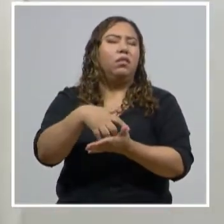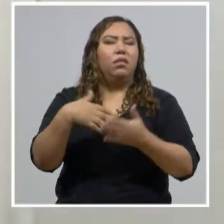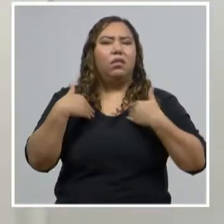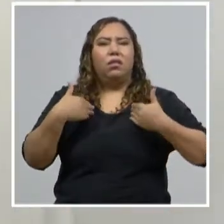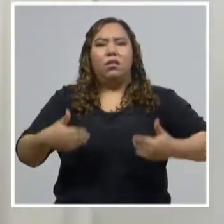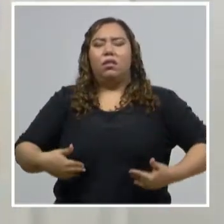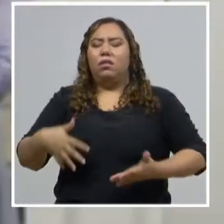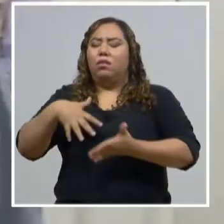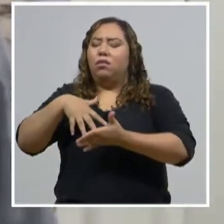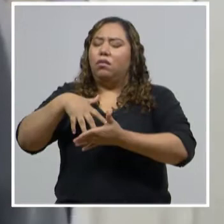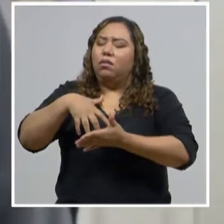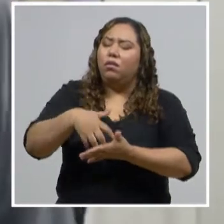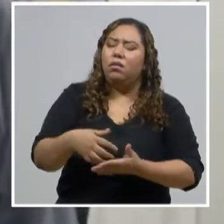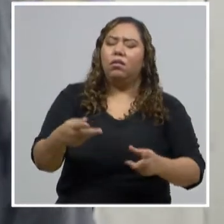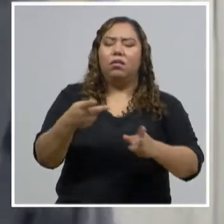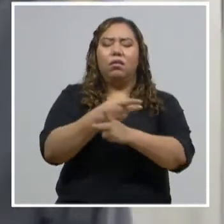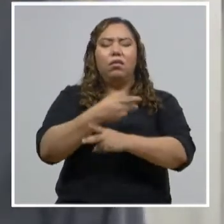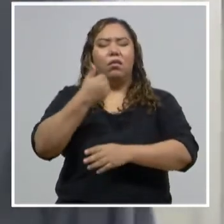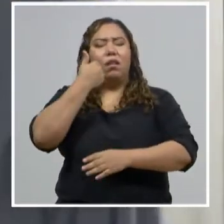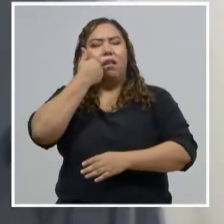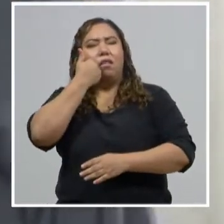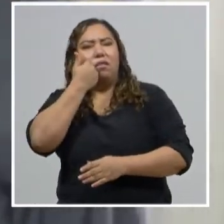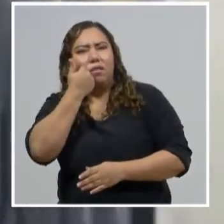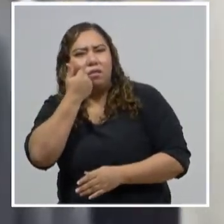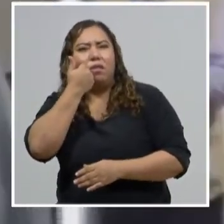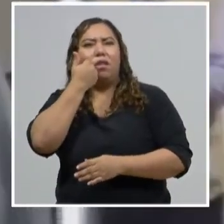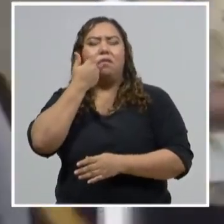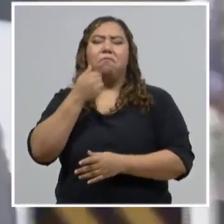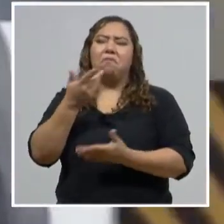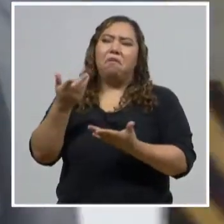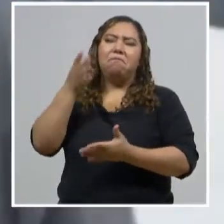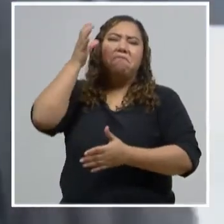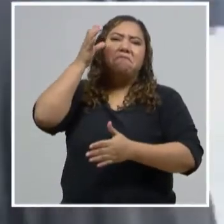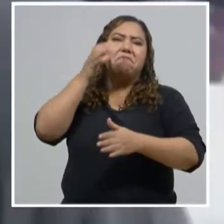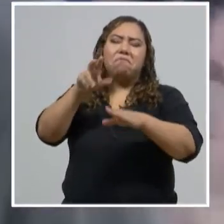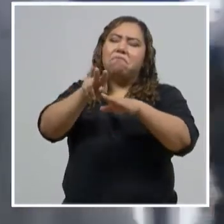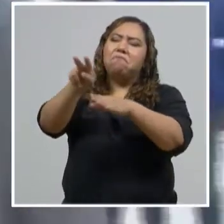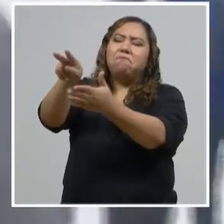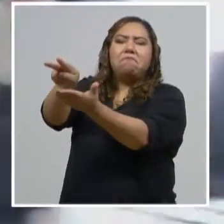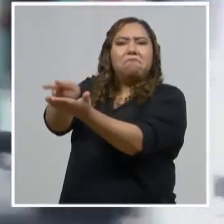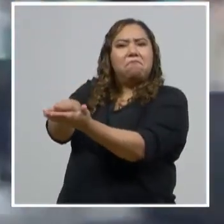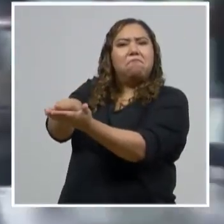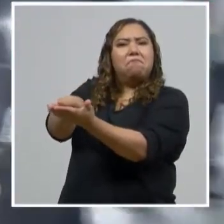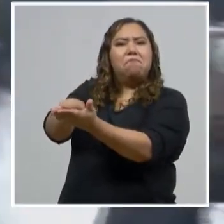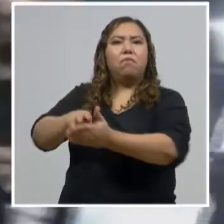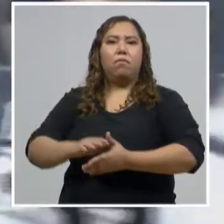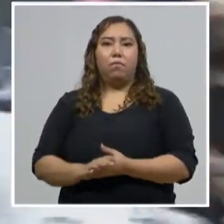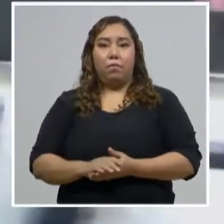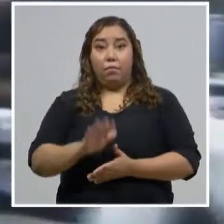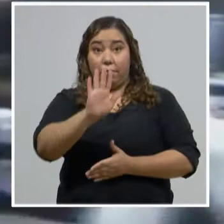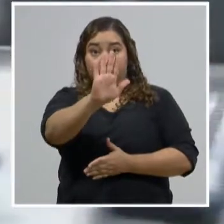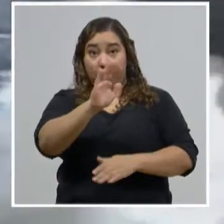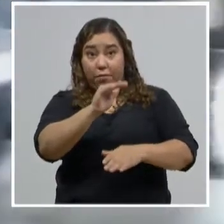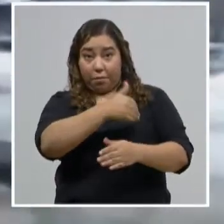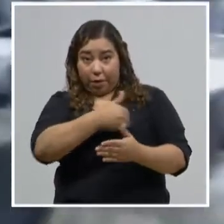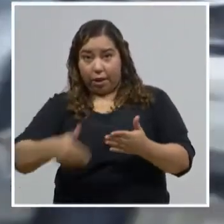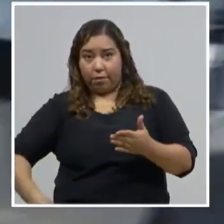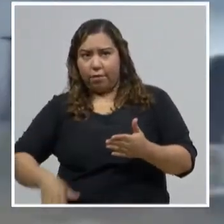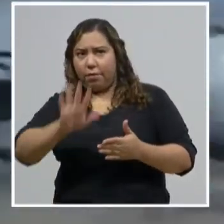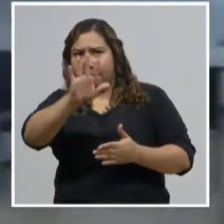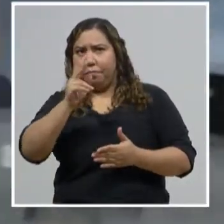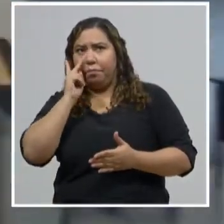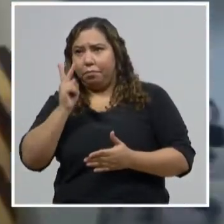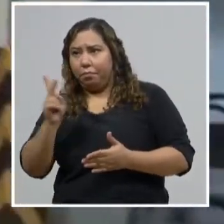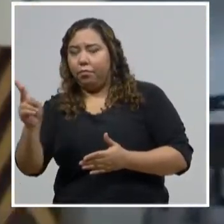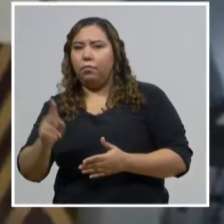el COVID-19. Si me permite, presidente, vamos a pasar a esta nueva sala. Lo bueno es la ubicación que tiene